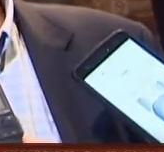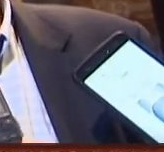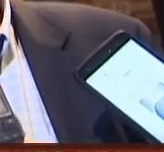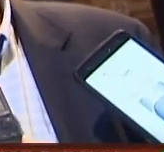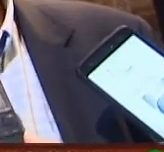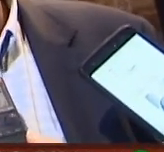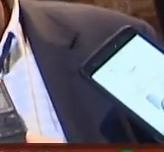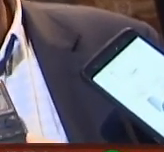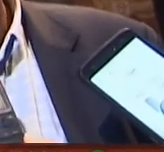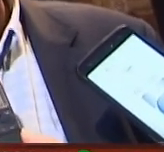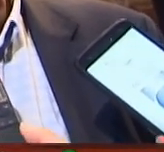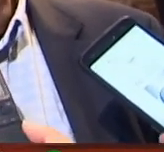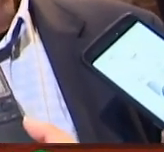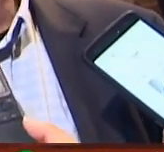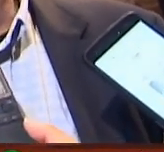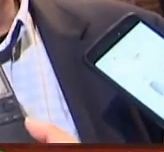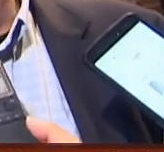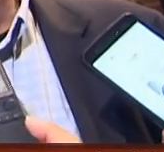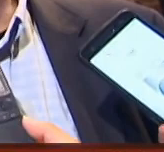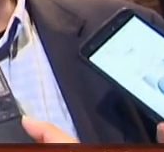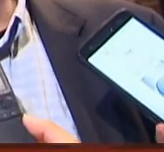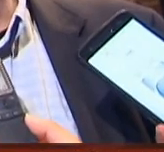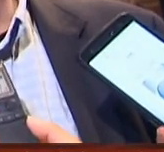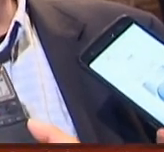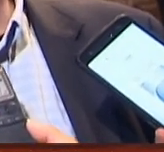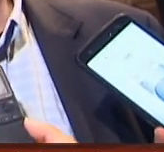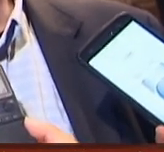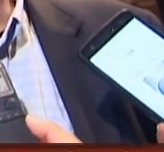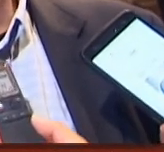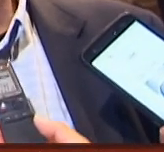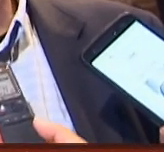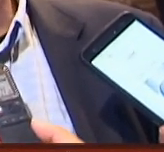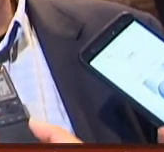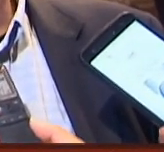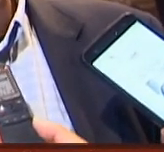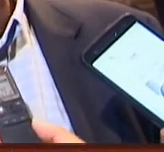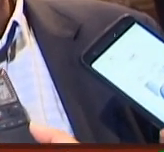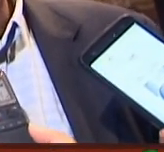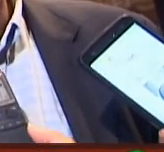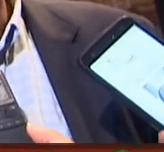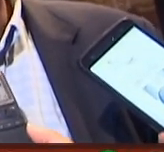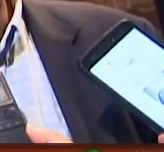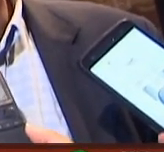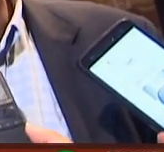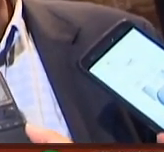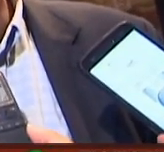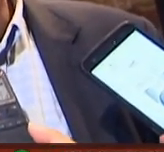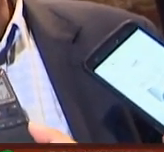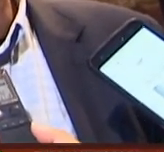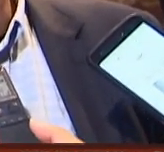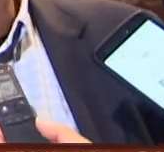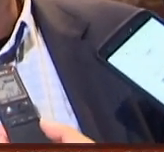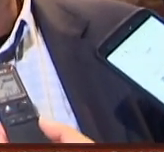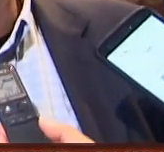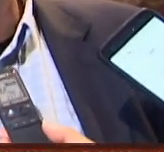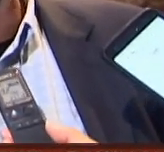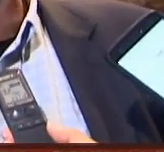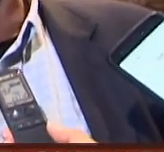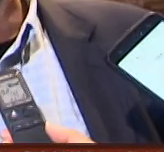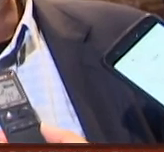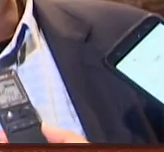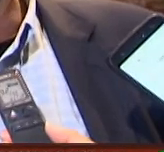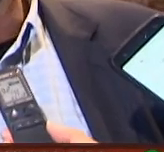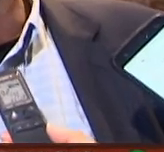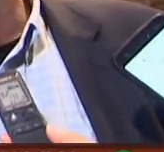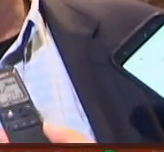legendaria, mitológica, que ha afectado de distintas maneras a los escritores. Entonces yo creo que él fue